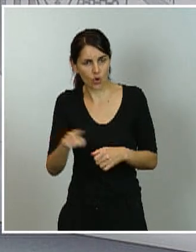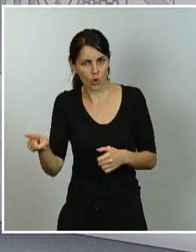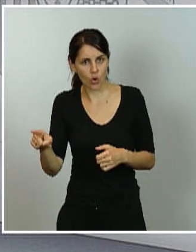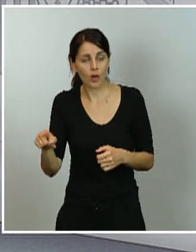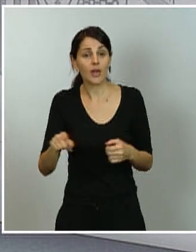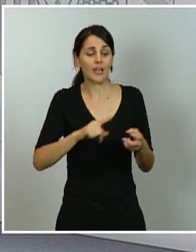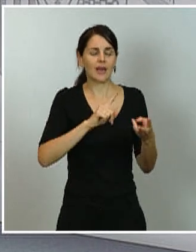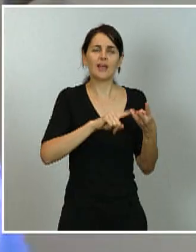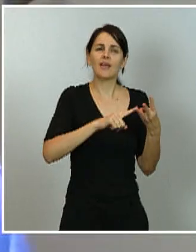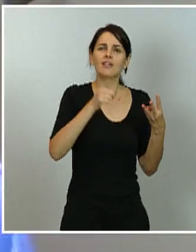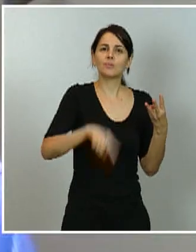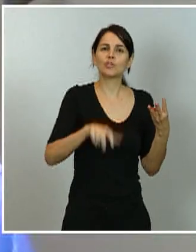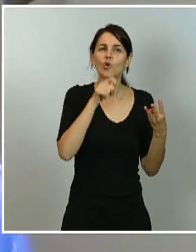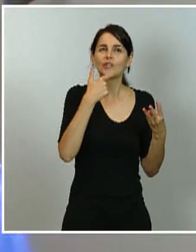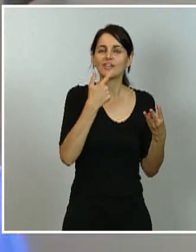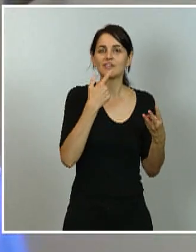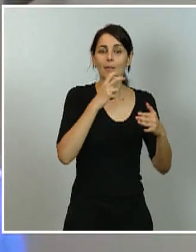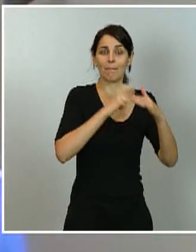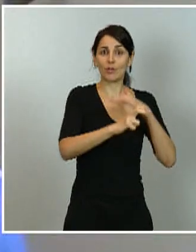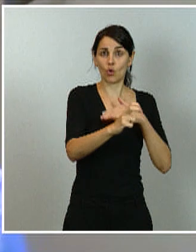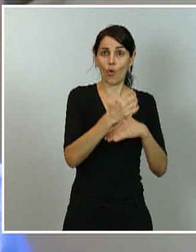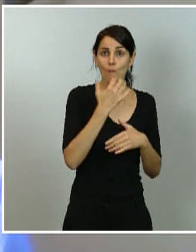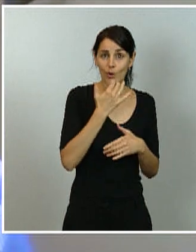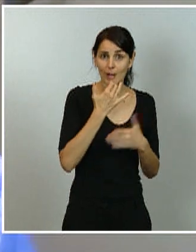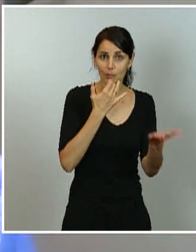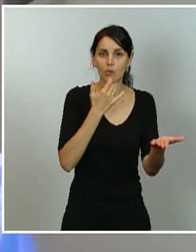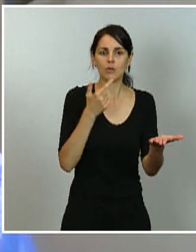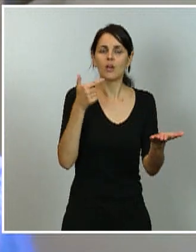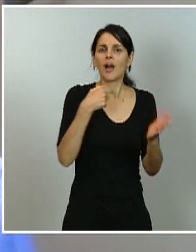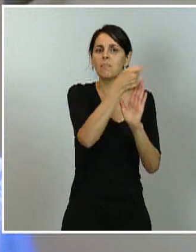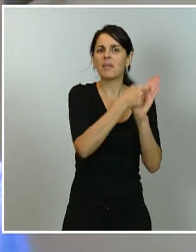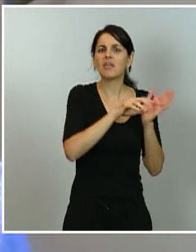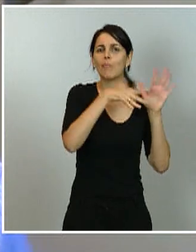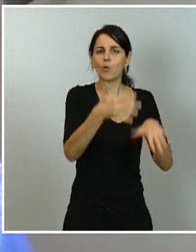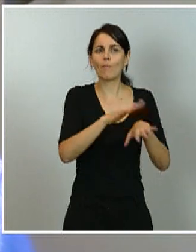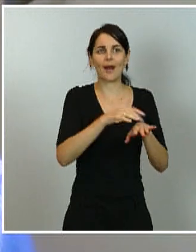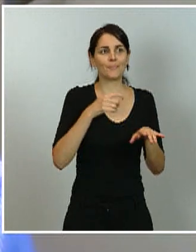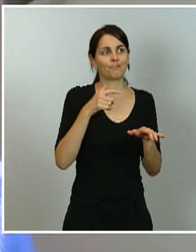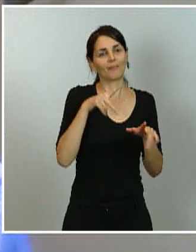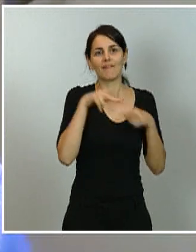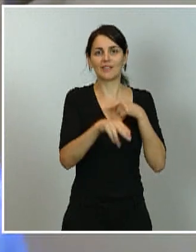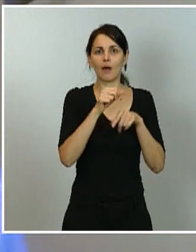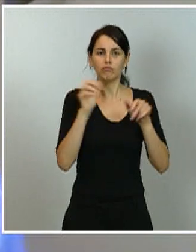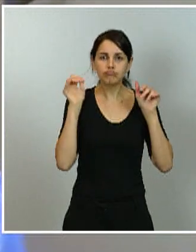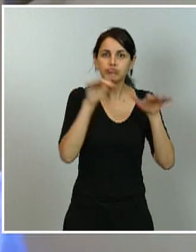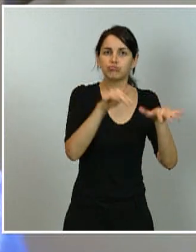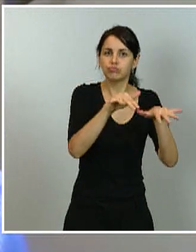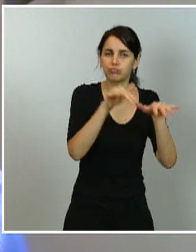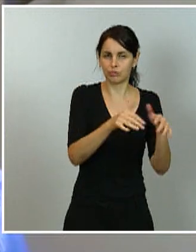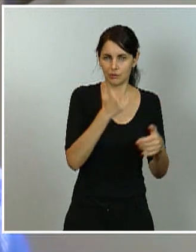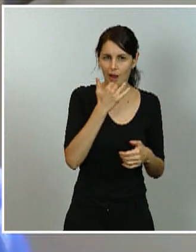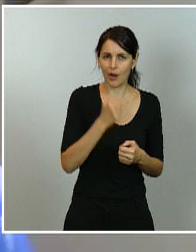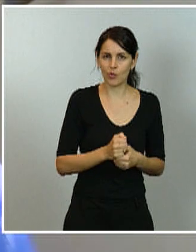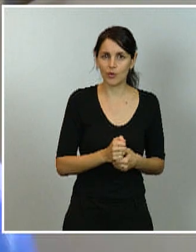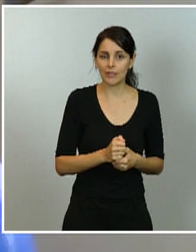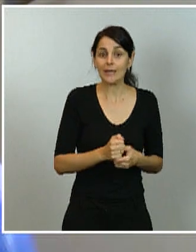haya más frecuencia y por lo tanto menos aglomeraciones y si, por ejemplo, ya que los centros de salud están saturados,